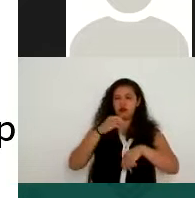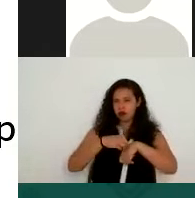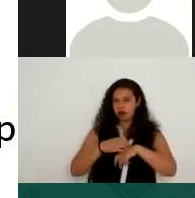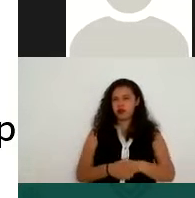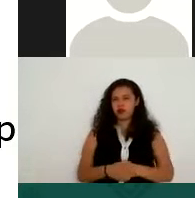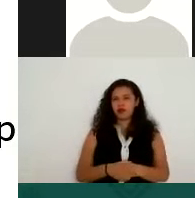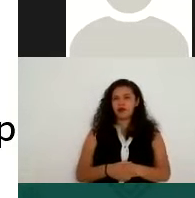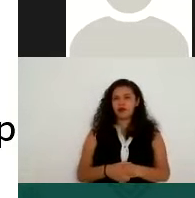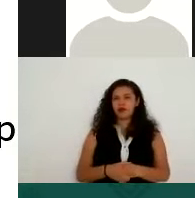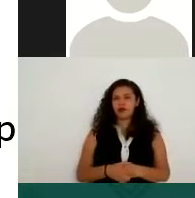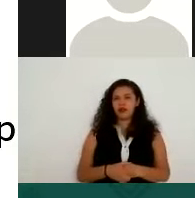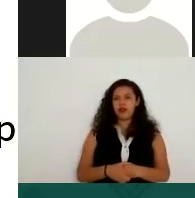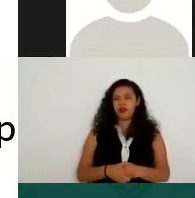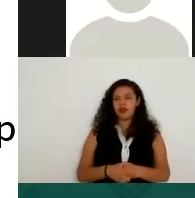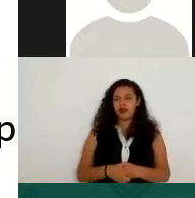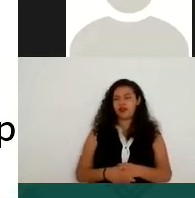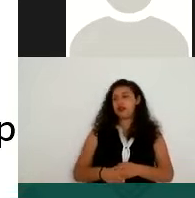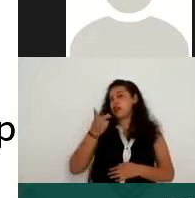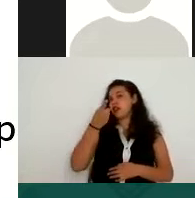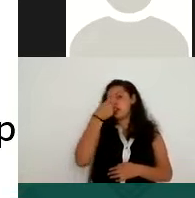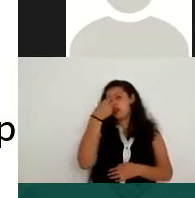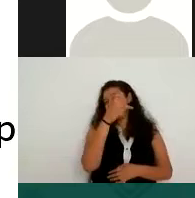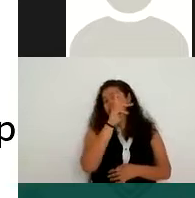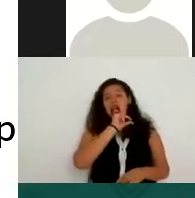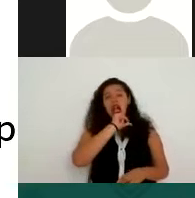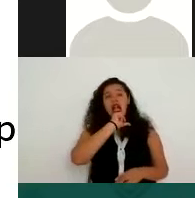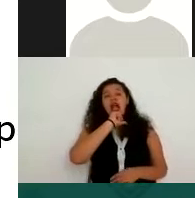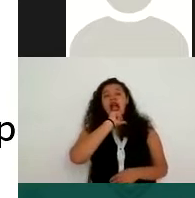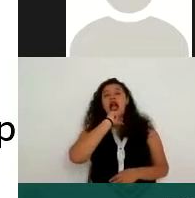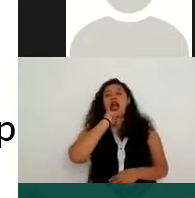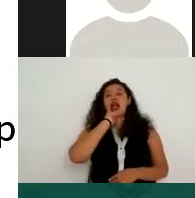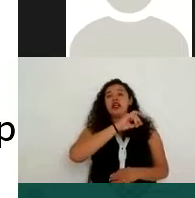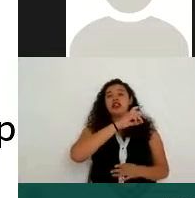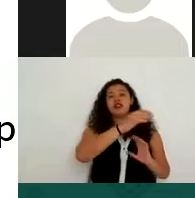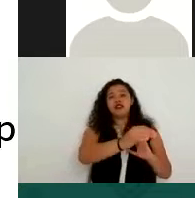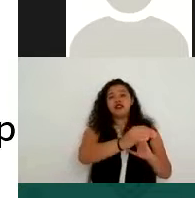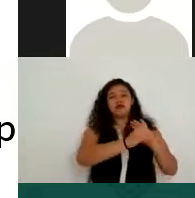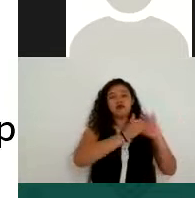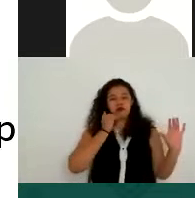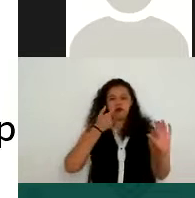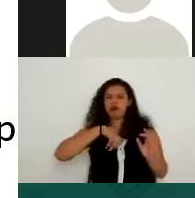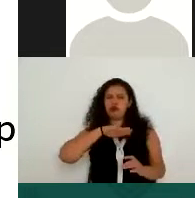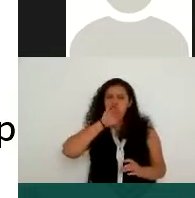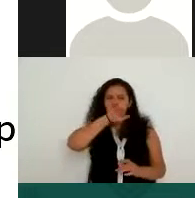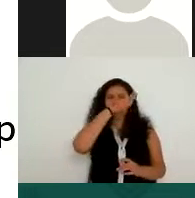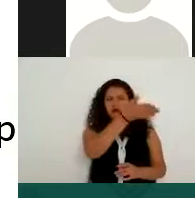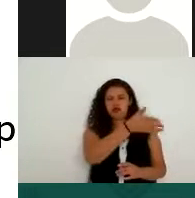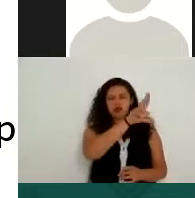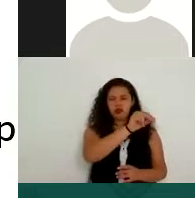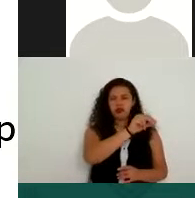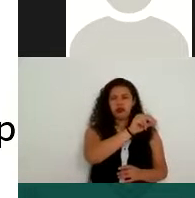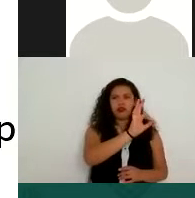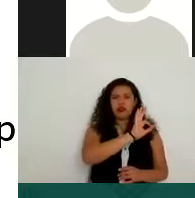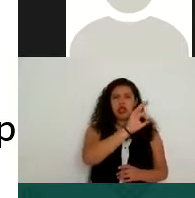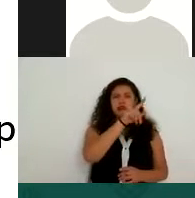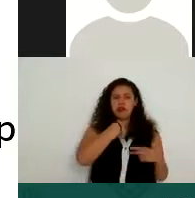Él lo está dando así, no sé, o sea, ni siquiera se lo pedimos, él lo envió porque quería ver si era posible la